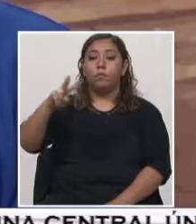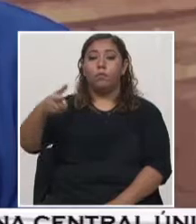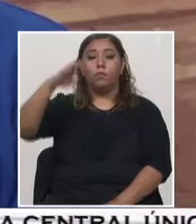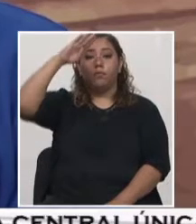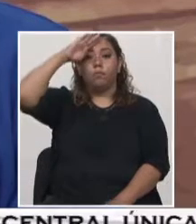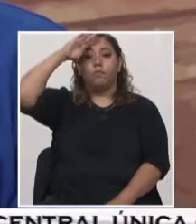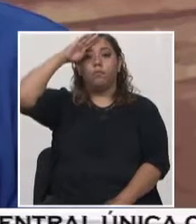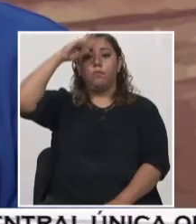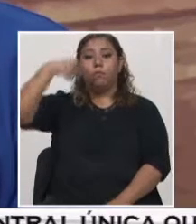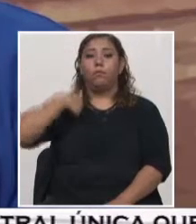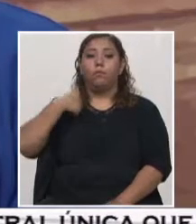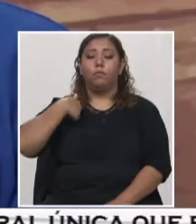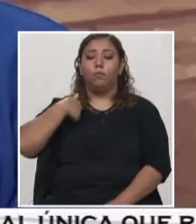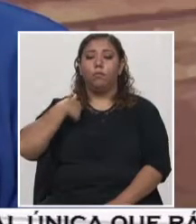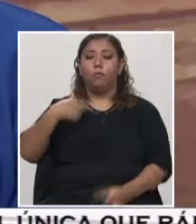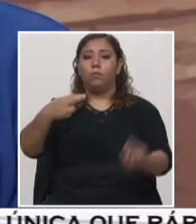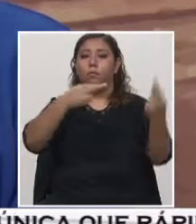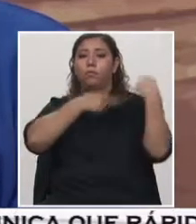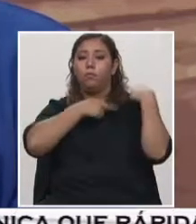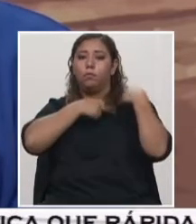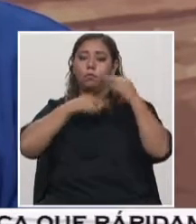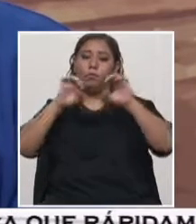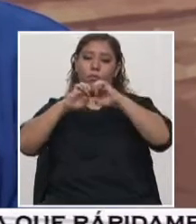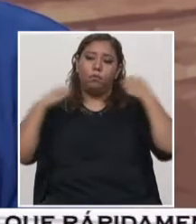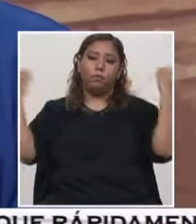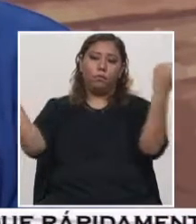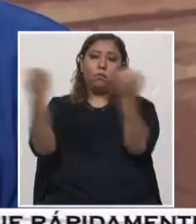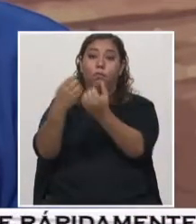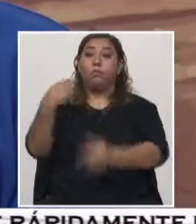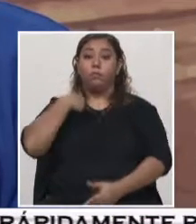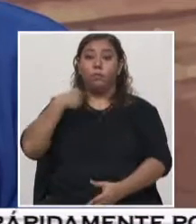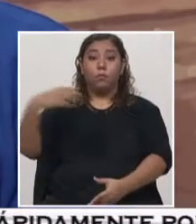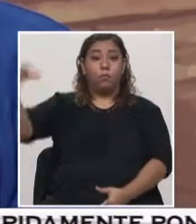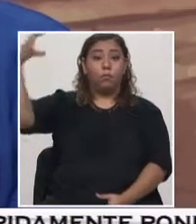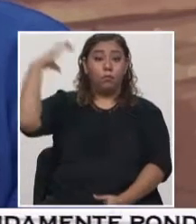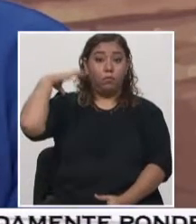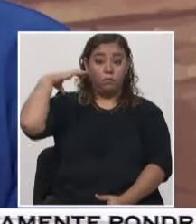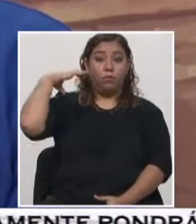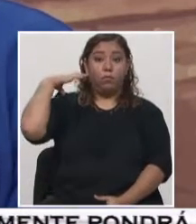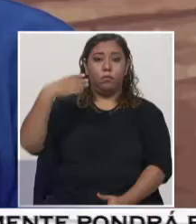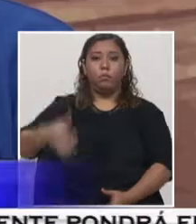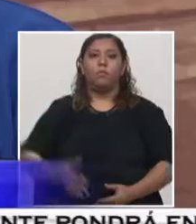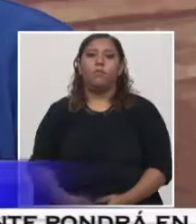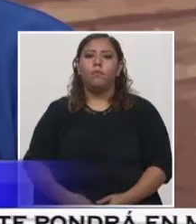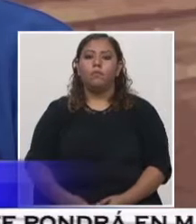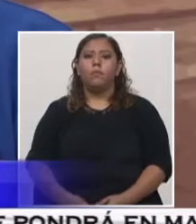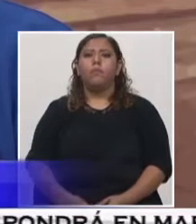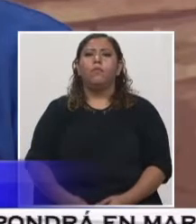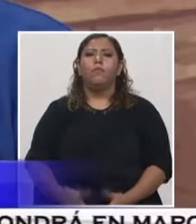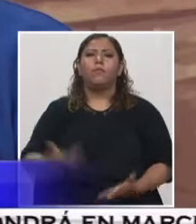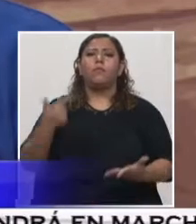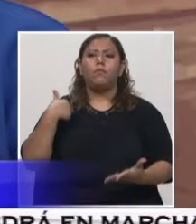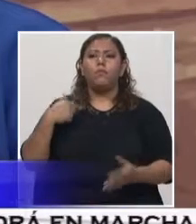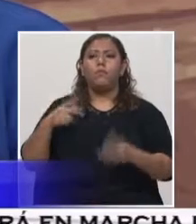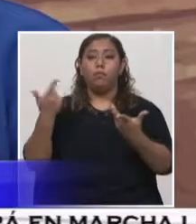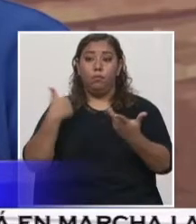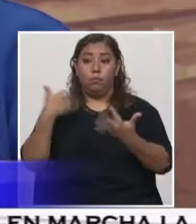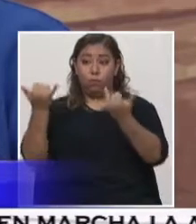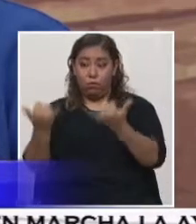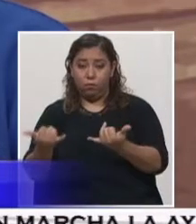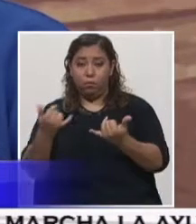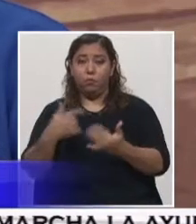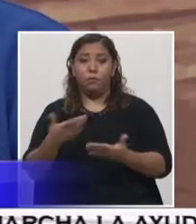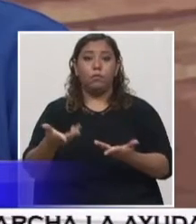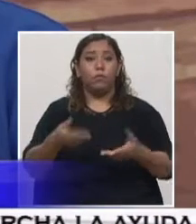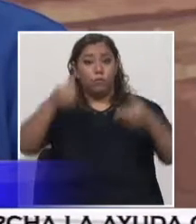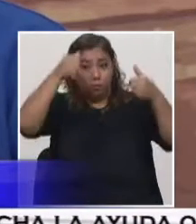estoy encargado de una compañía en la parte operativa y este conocimiento pues gracias al convenio